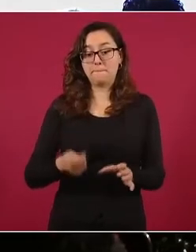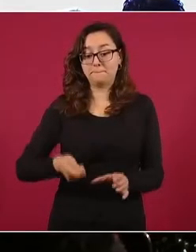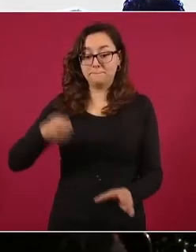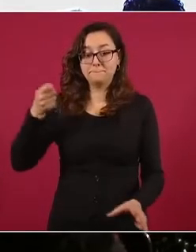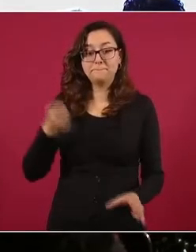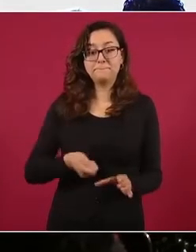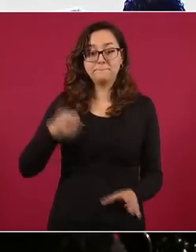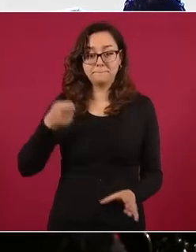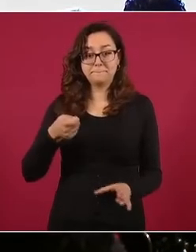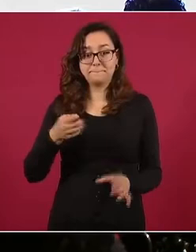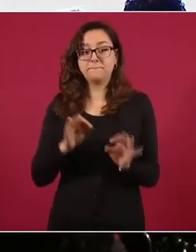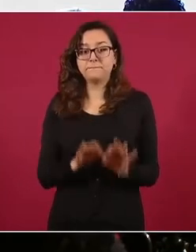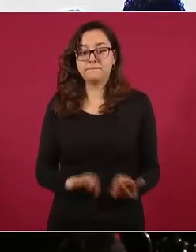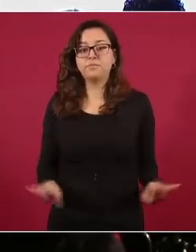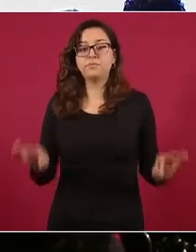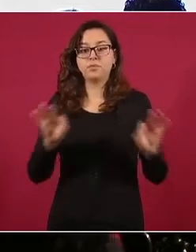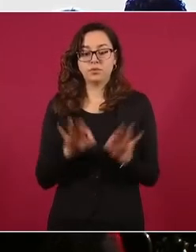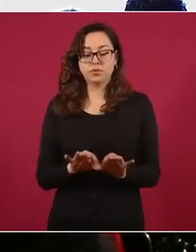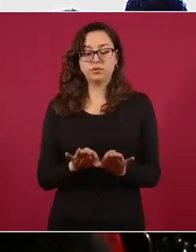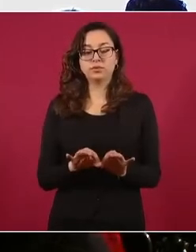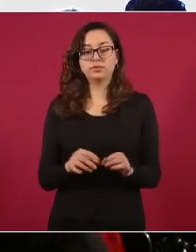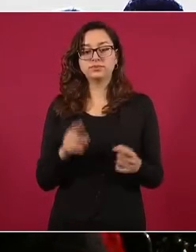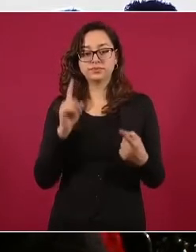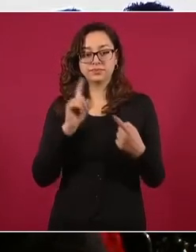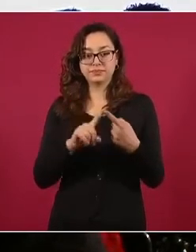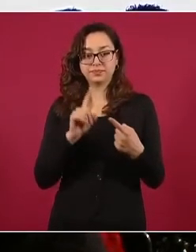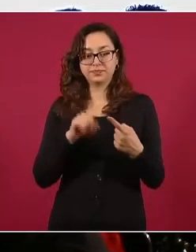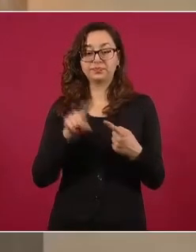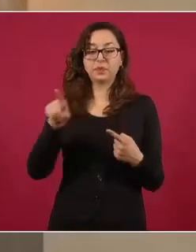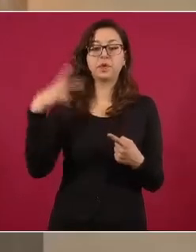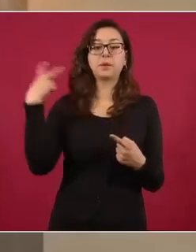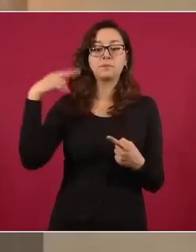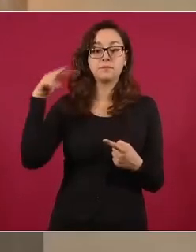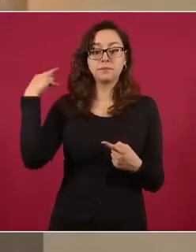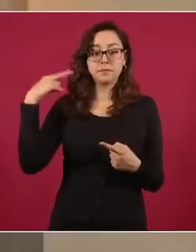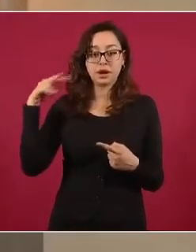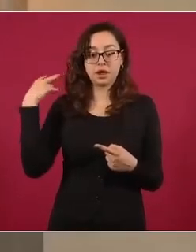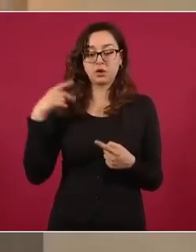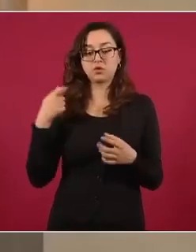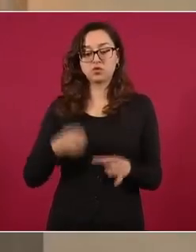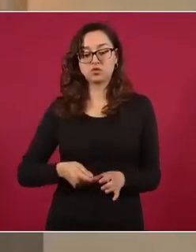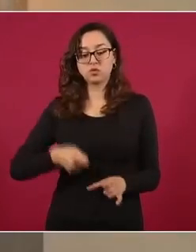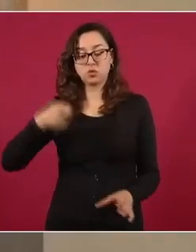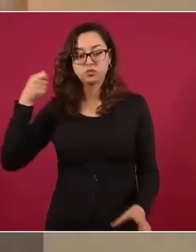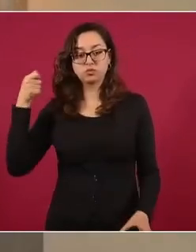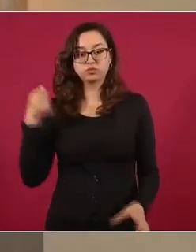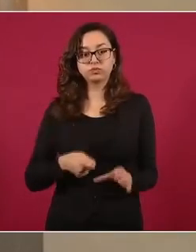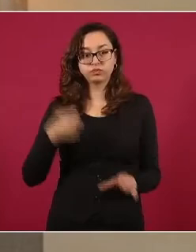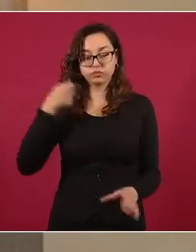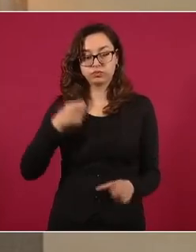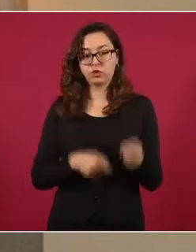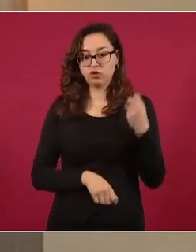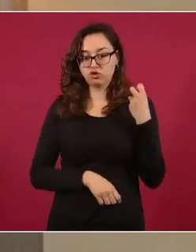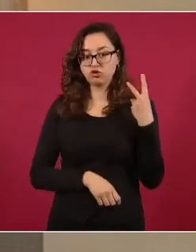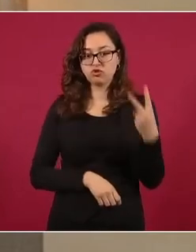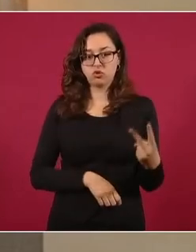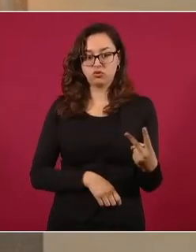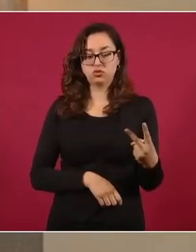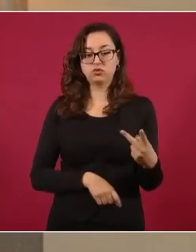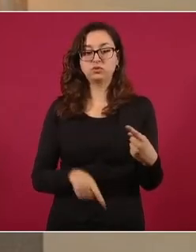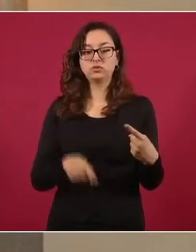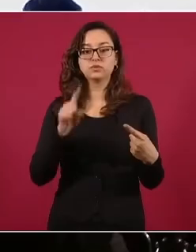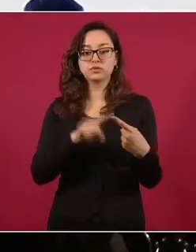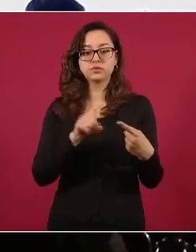de dos sentencias que la Fiscalía de Veracruz obtuvo ante el Poder Judicial de ese estado, una